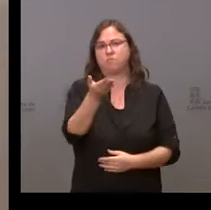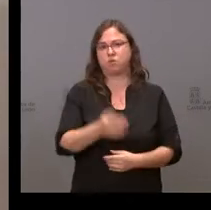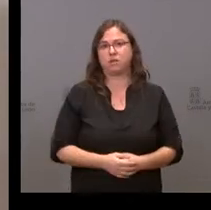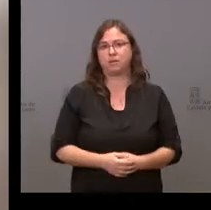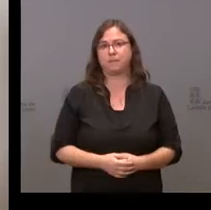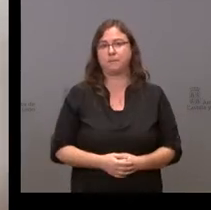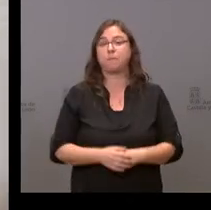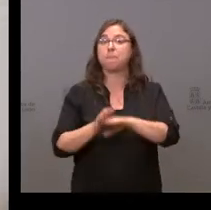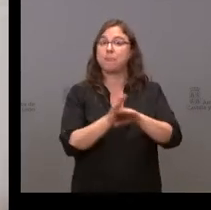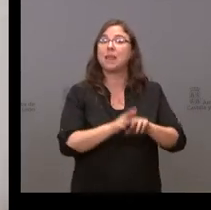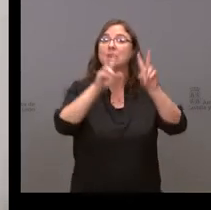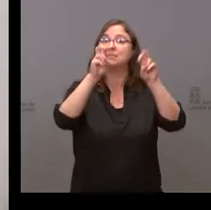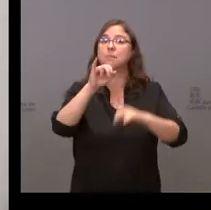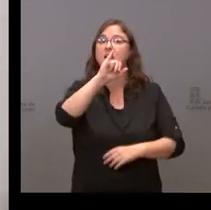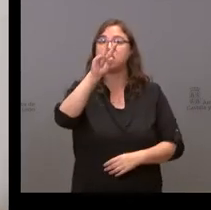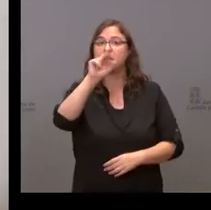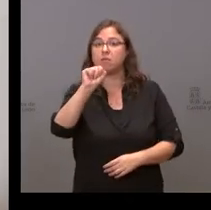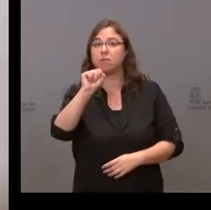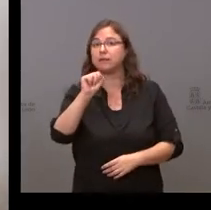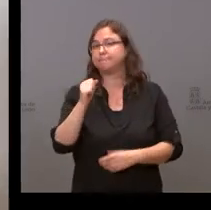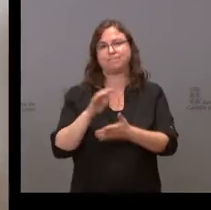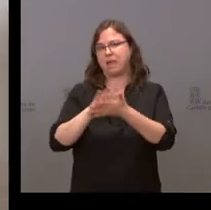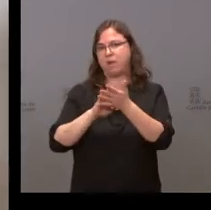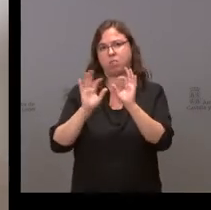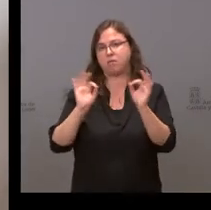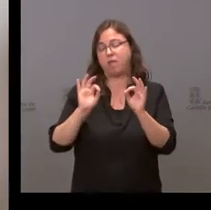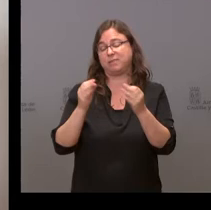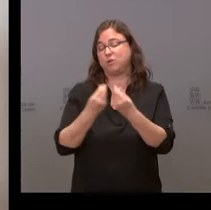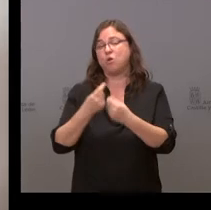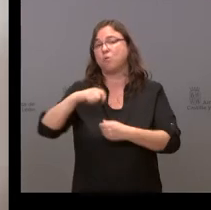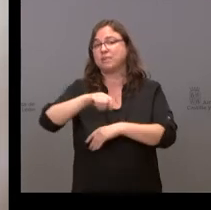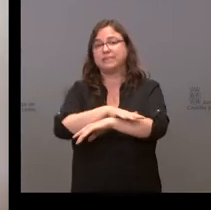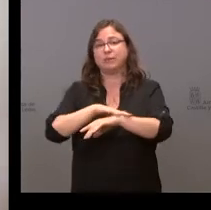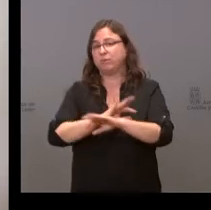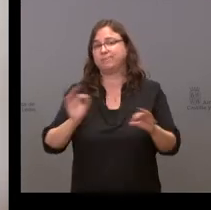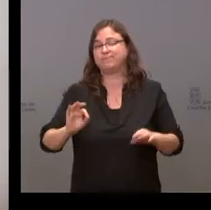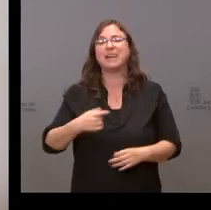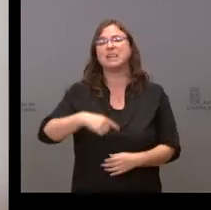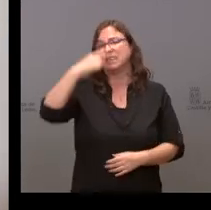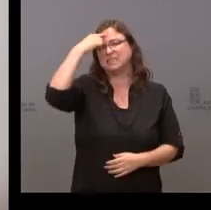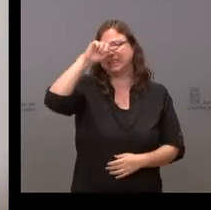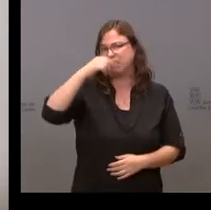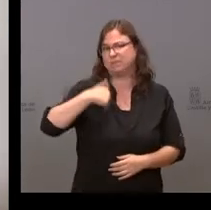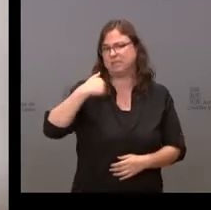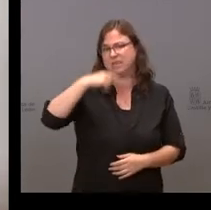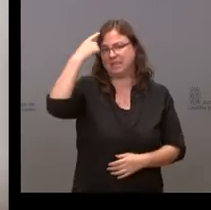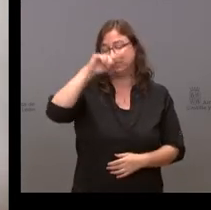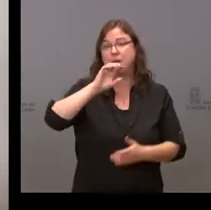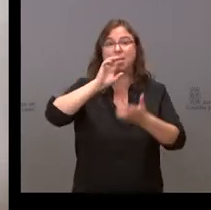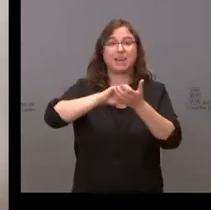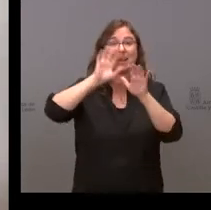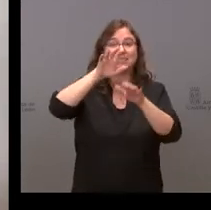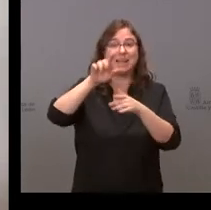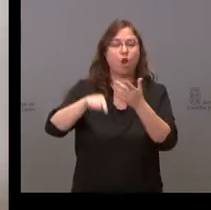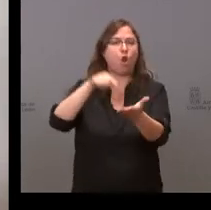Respecto del IVA, con el presidente del Gobierno no lo hemos hablado. Eso ya saben ustedes que Castilla y León reclamó el